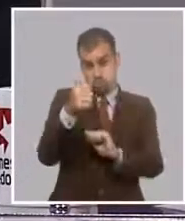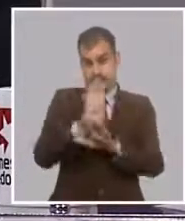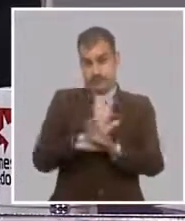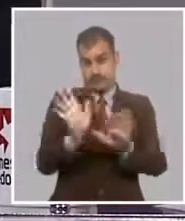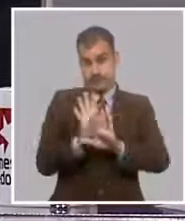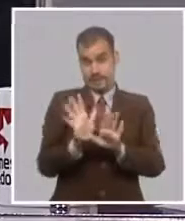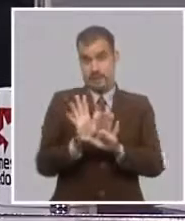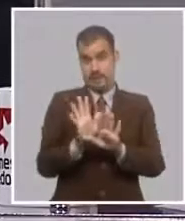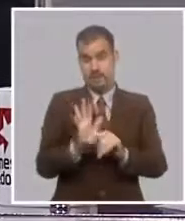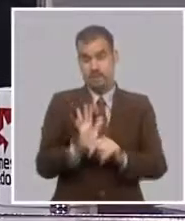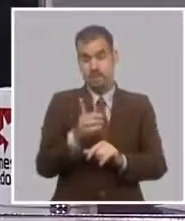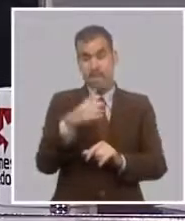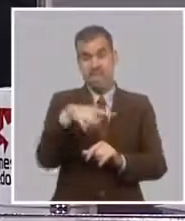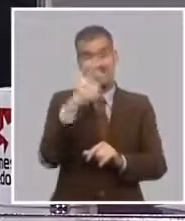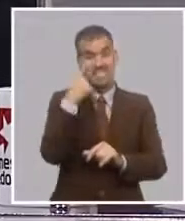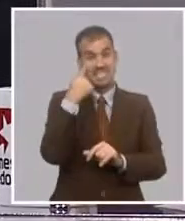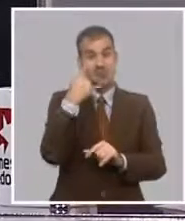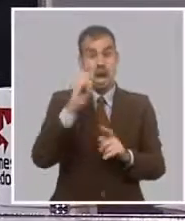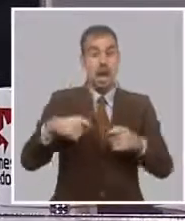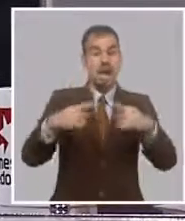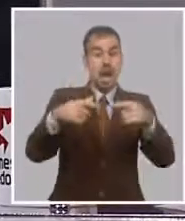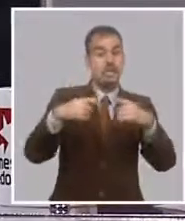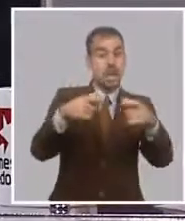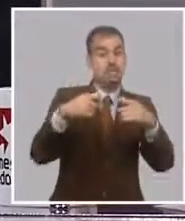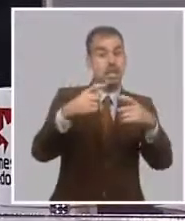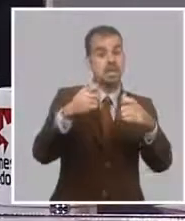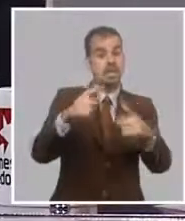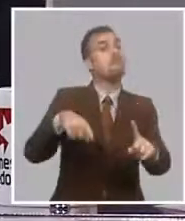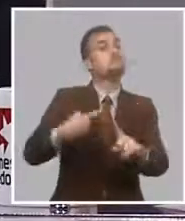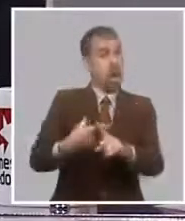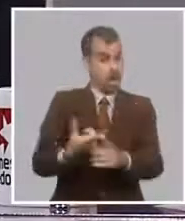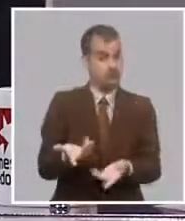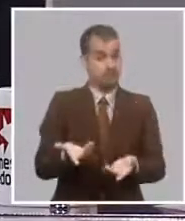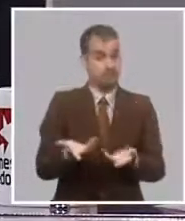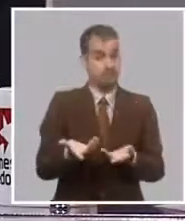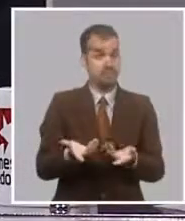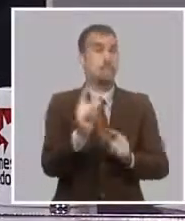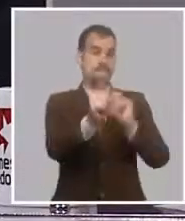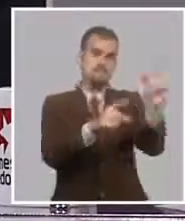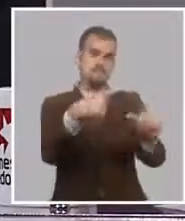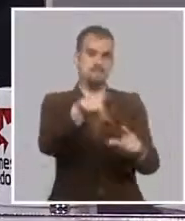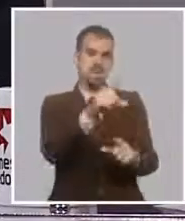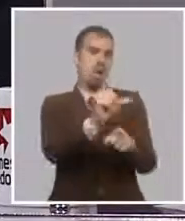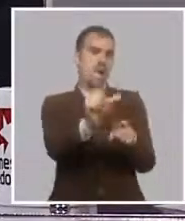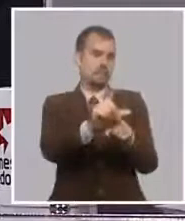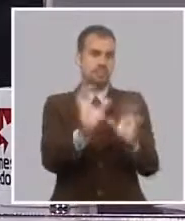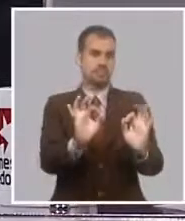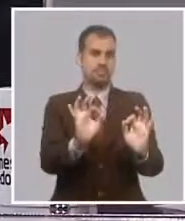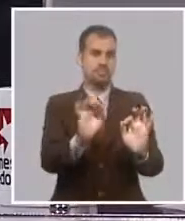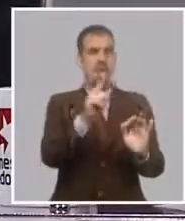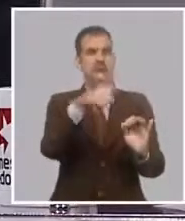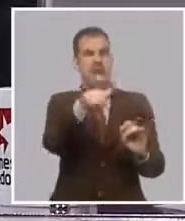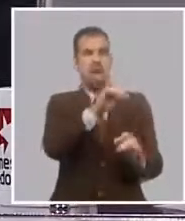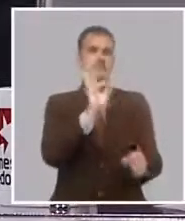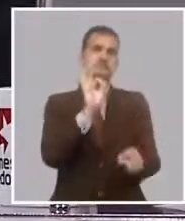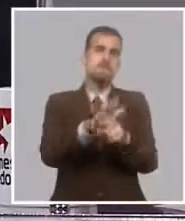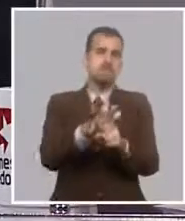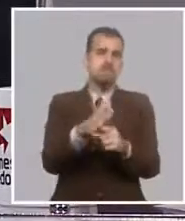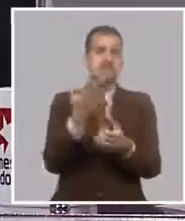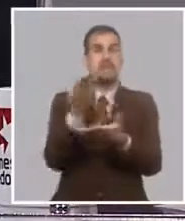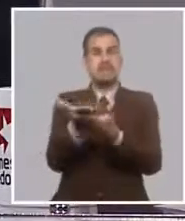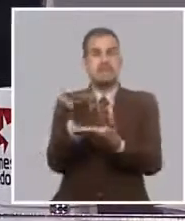representan incremento de gastos para los productores y los productores fueron pidiendo importes de